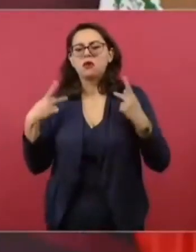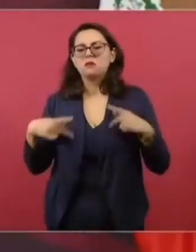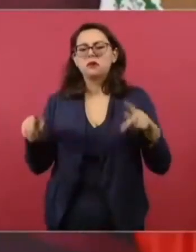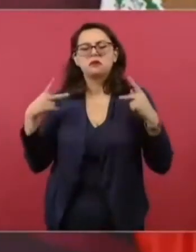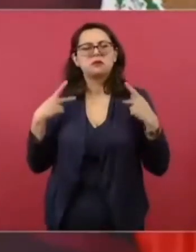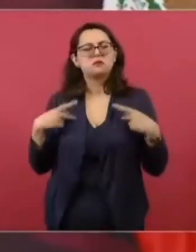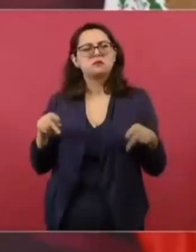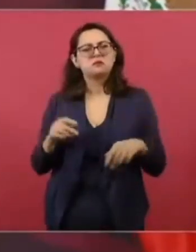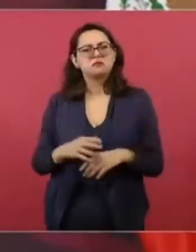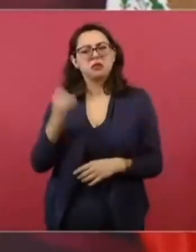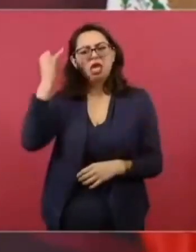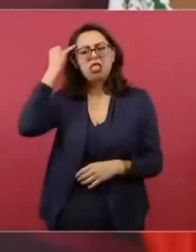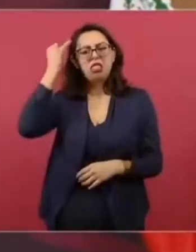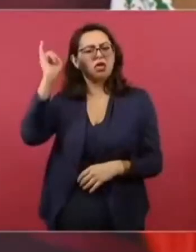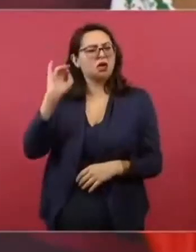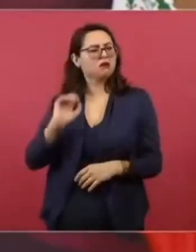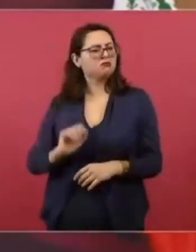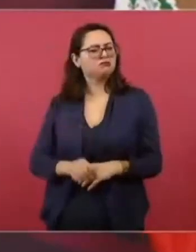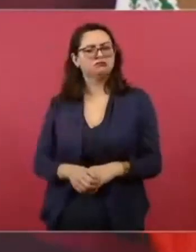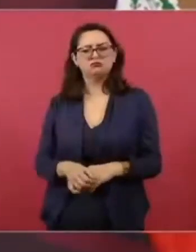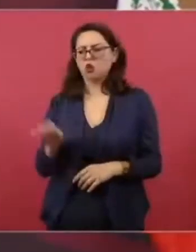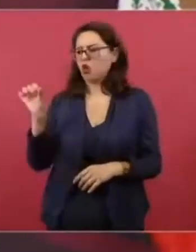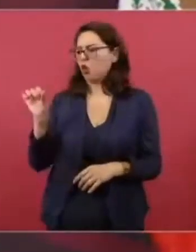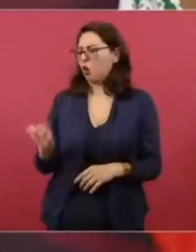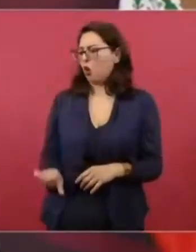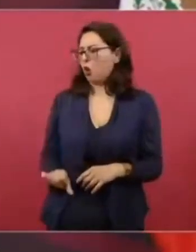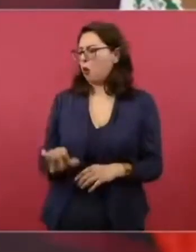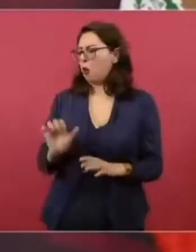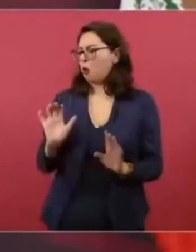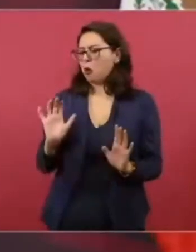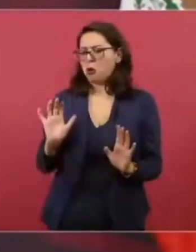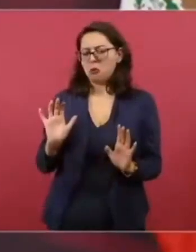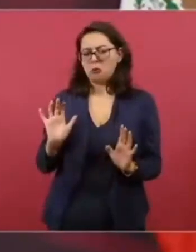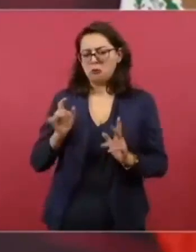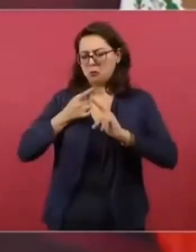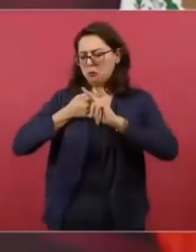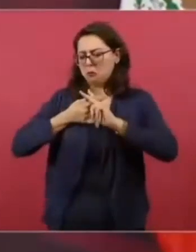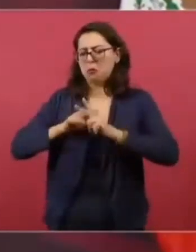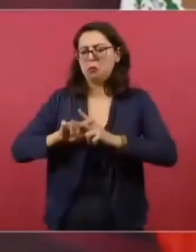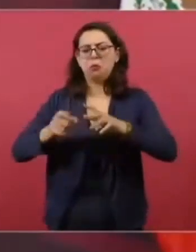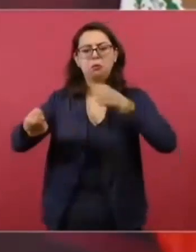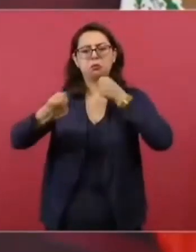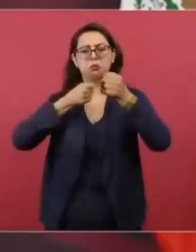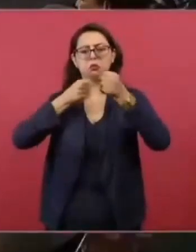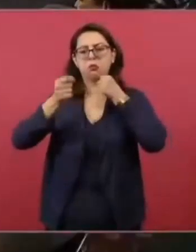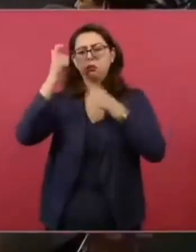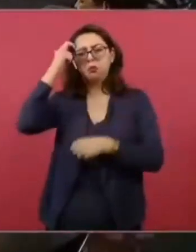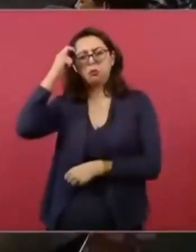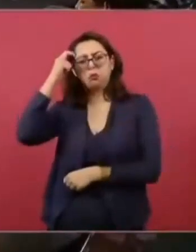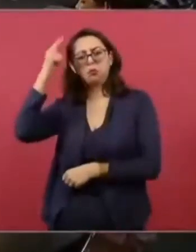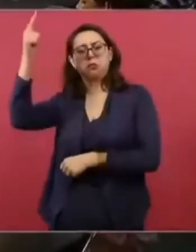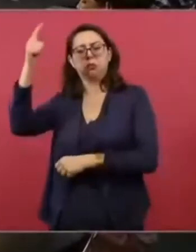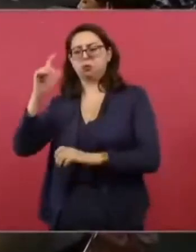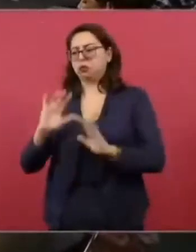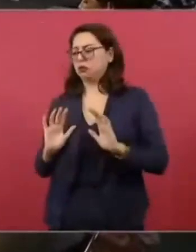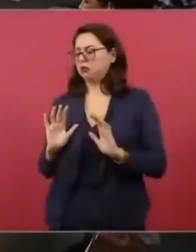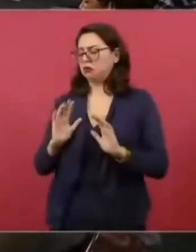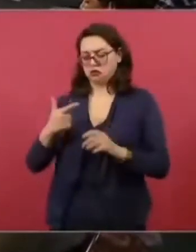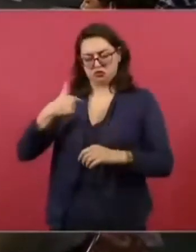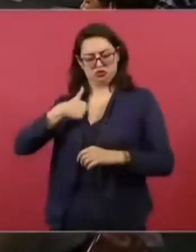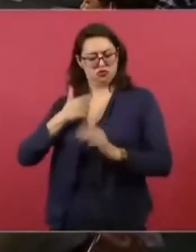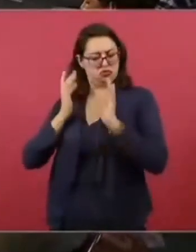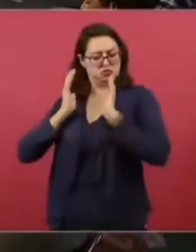No es fácil. Sí, no vamos a saber ni hacer el primer párrafo.